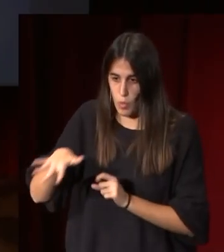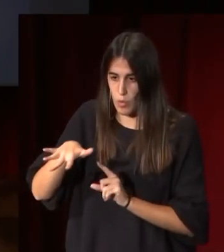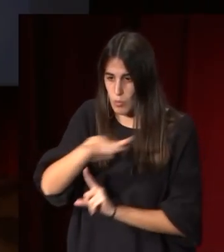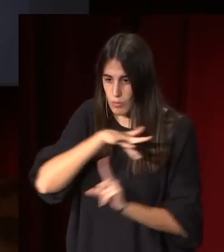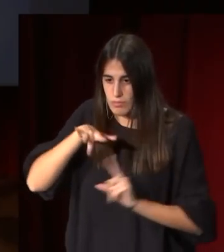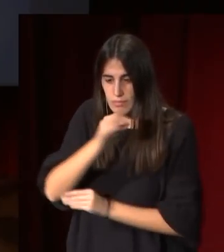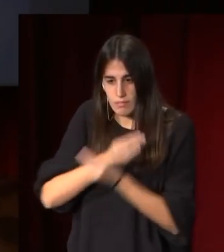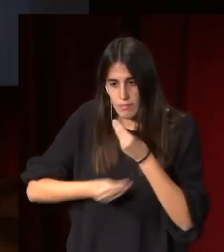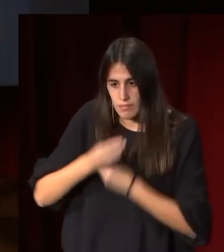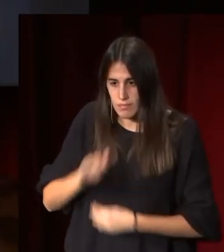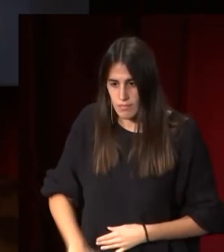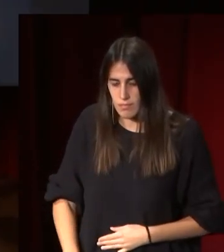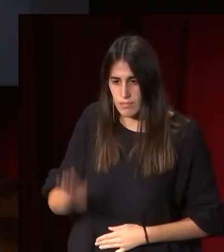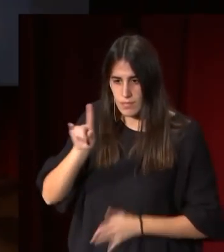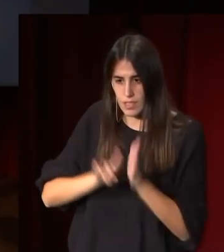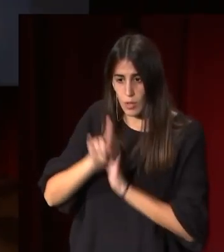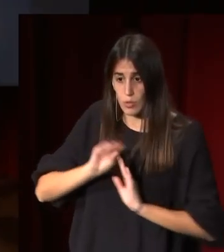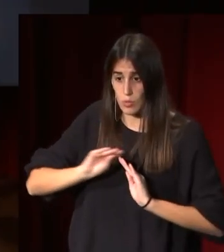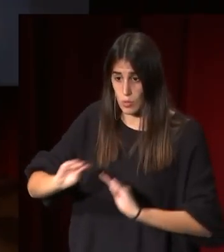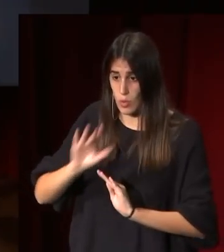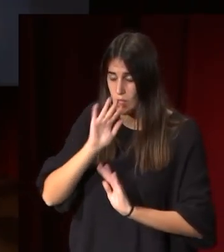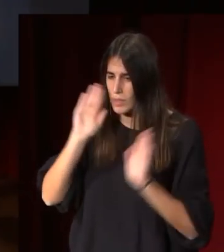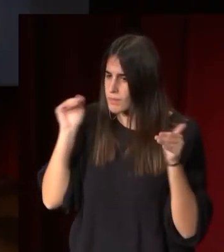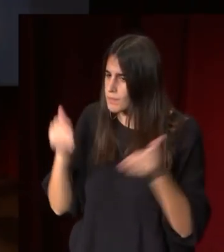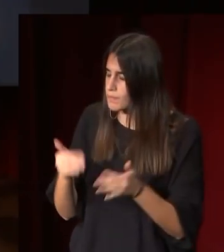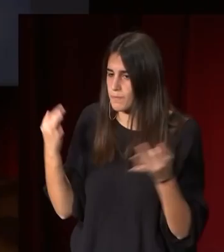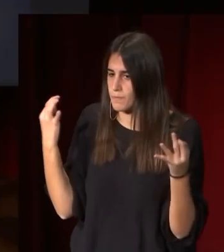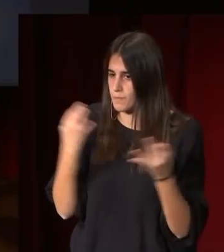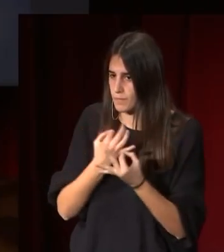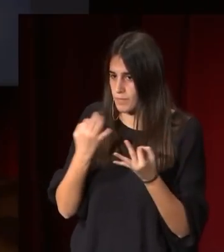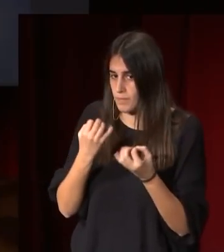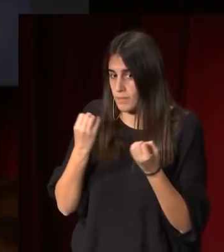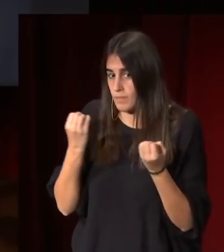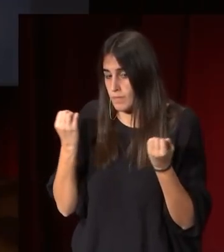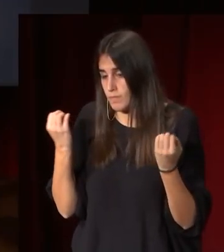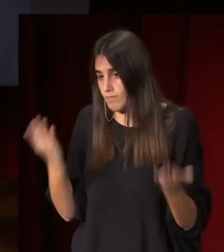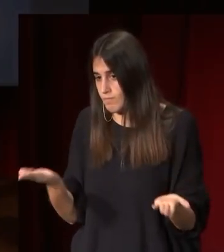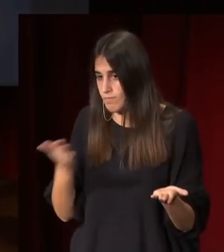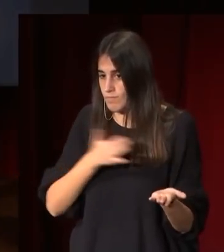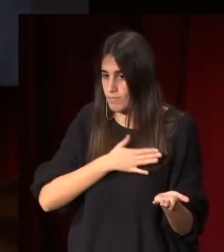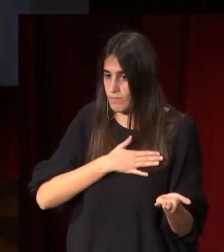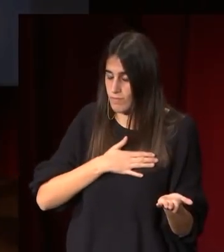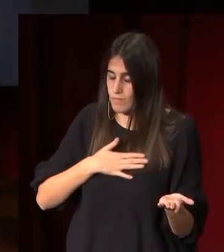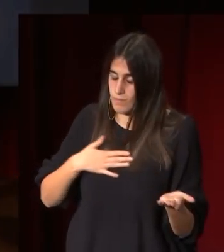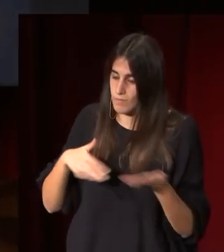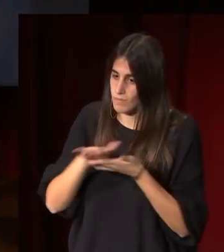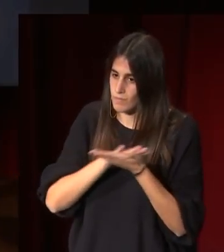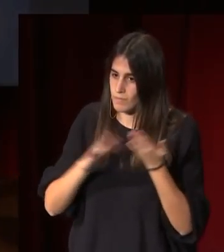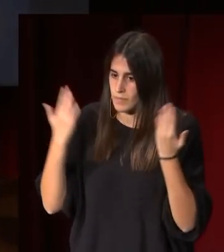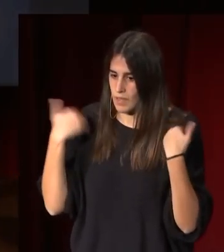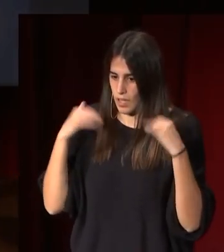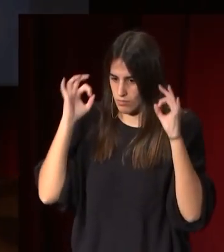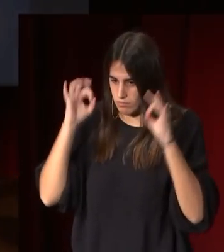que nace y se cría, para pasar a encontrárnoslo ya en Madrid,